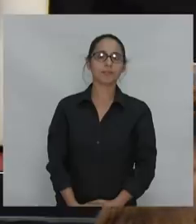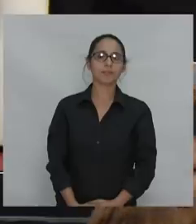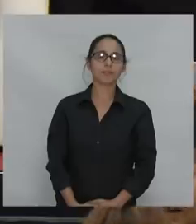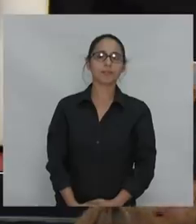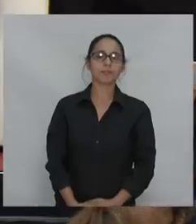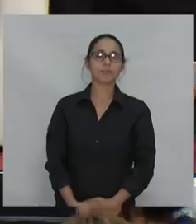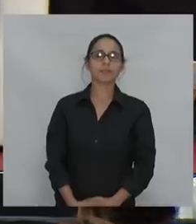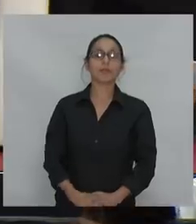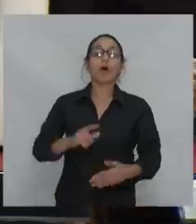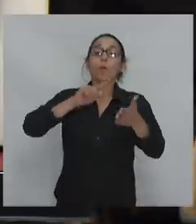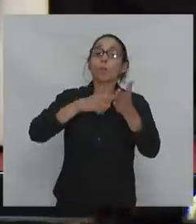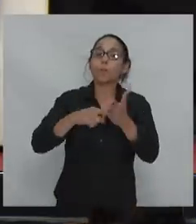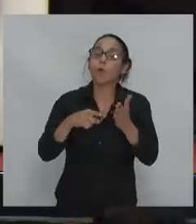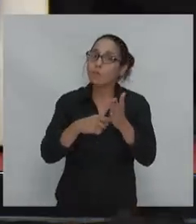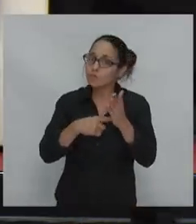Fortalezas.